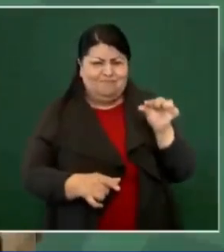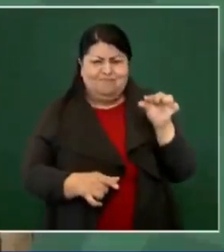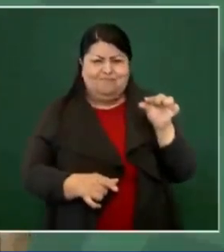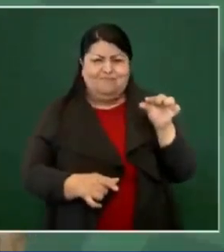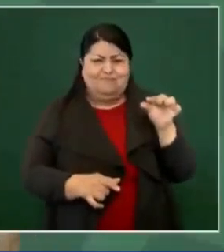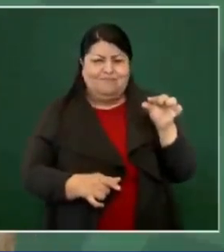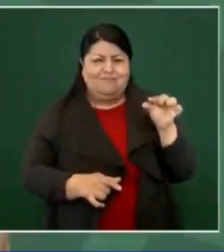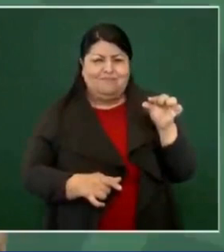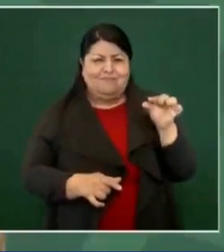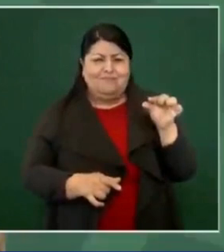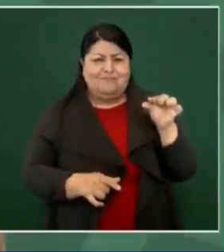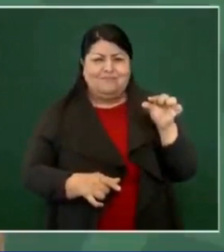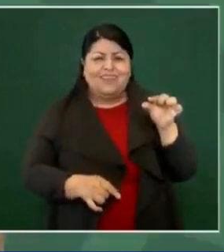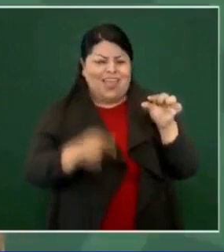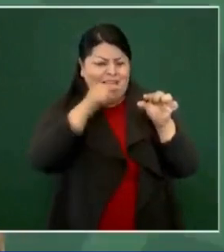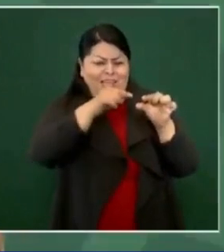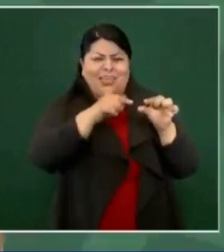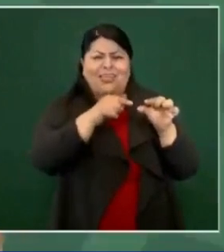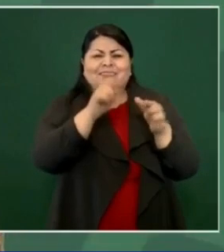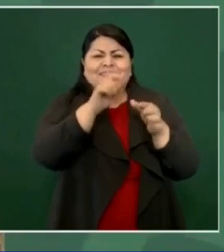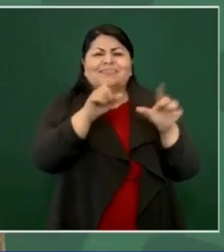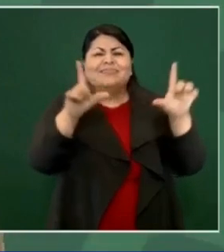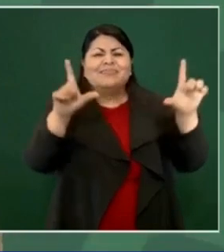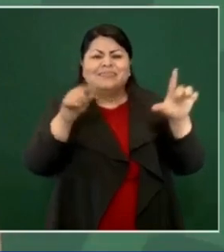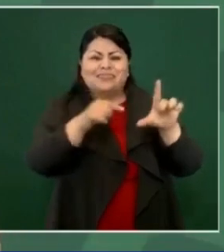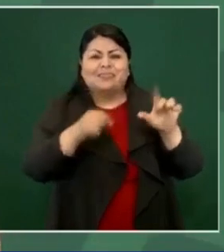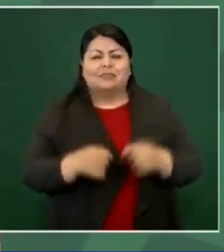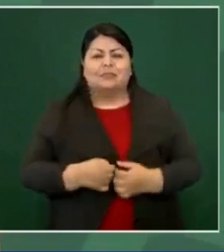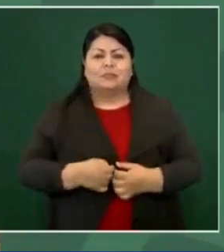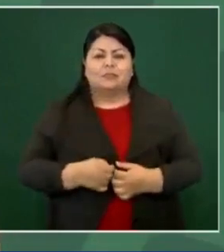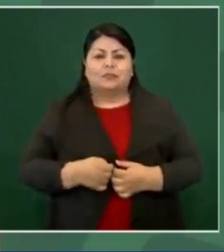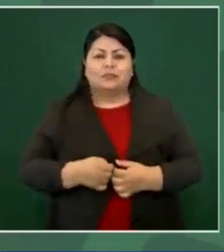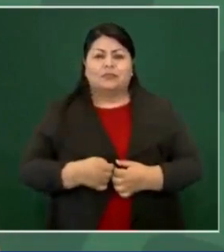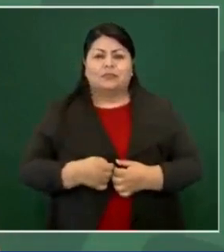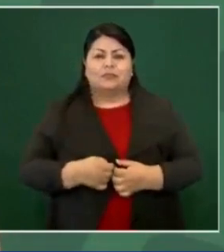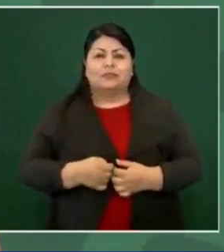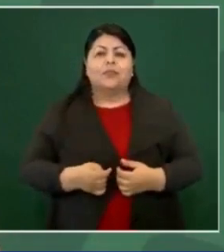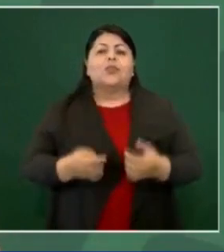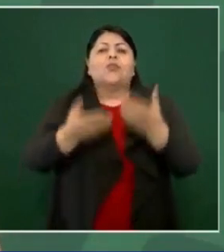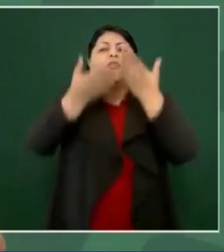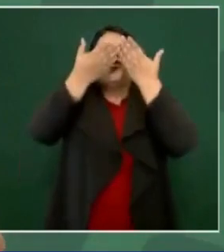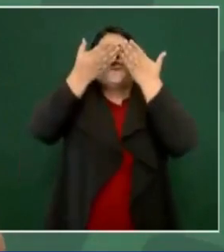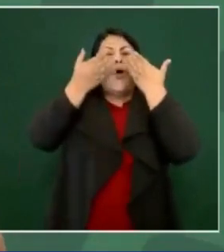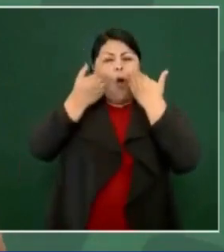decía, no habrá recepción,